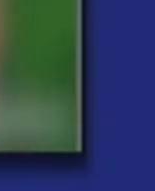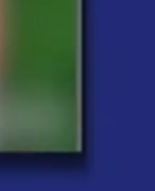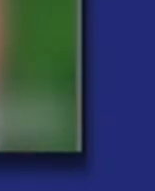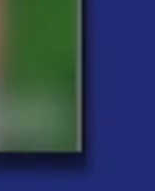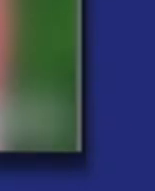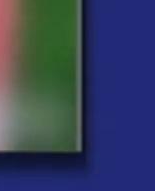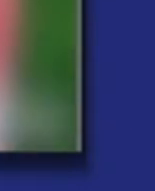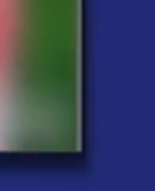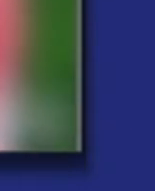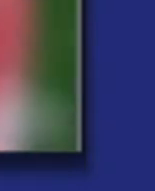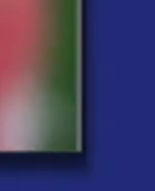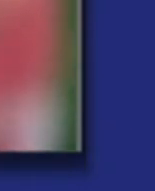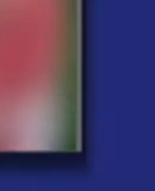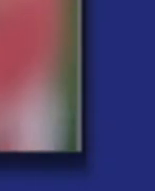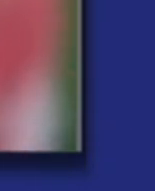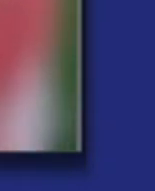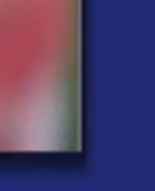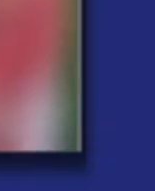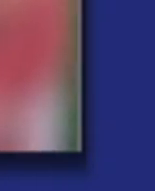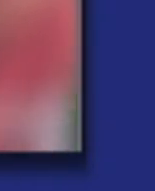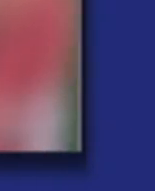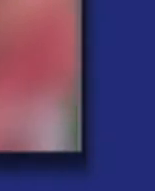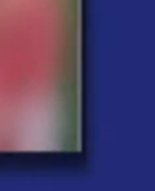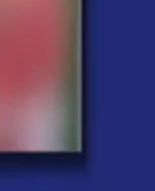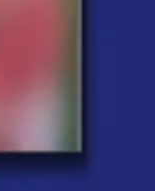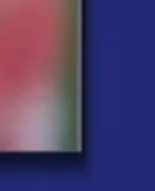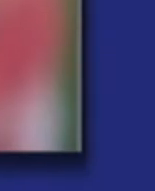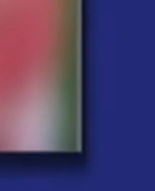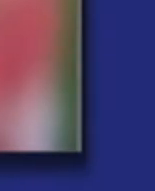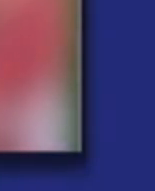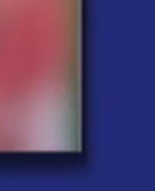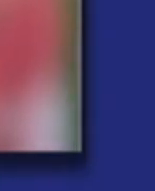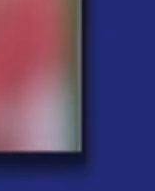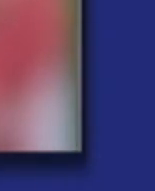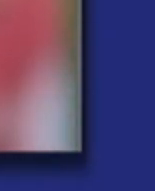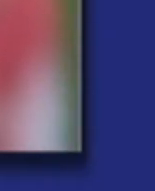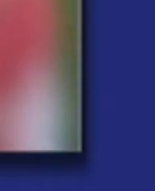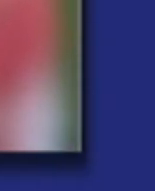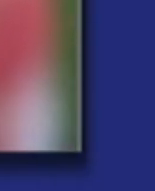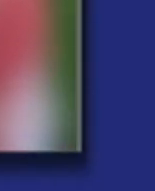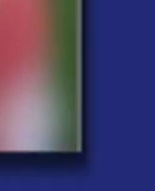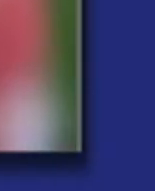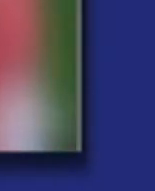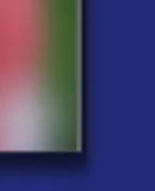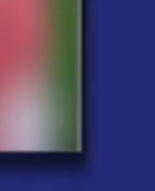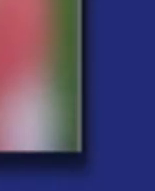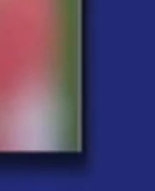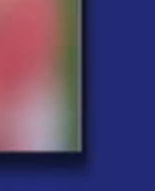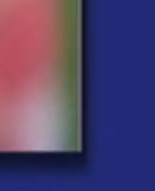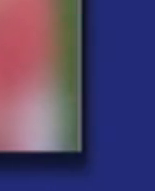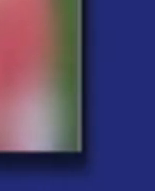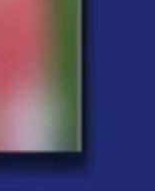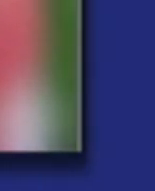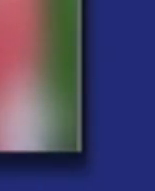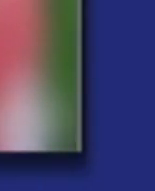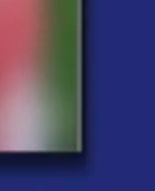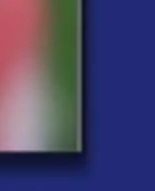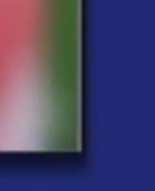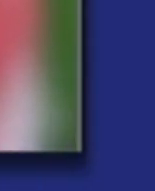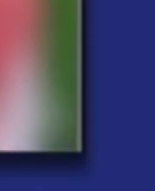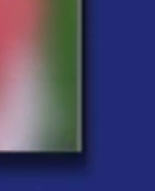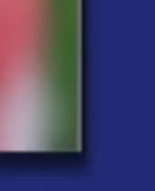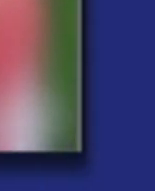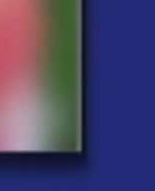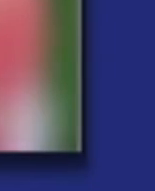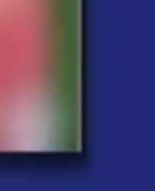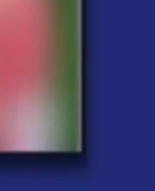1, 2, 3, 4, 5, tu hija está en un cerrajo,